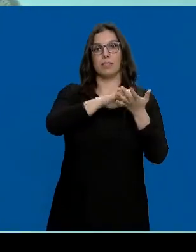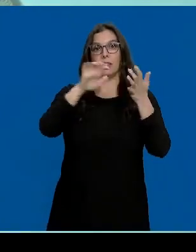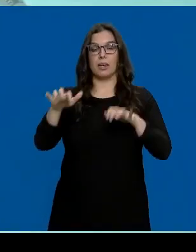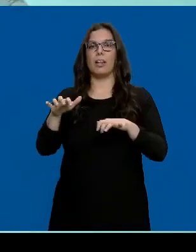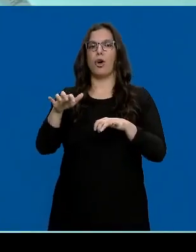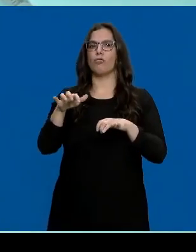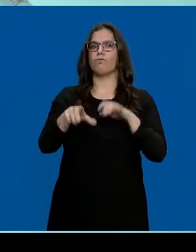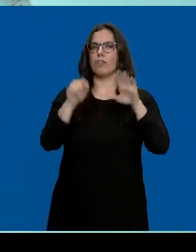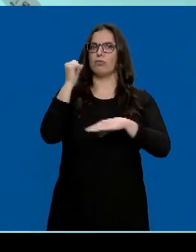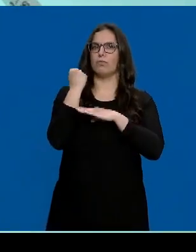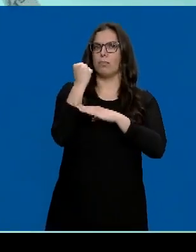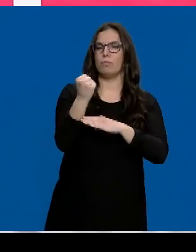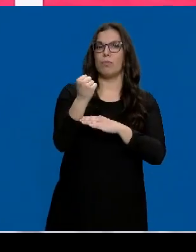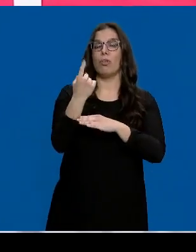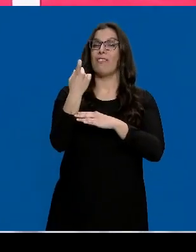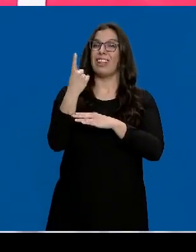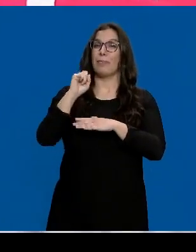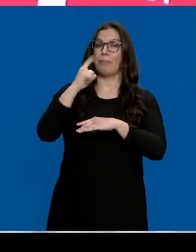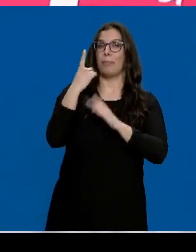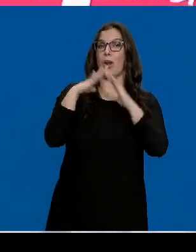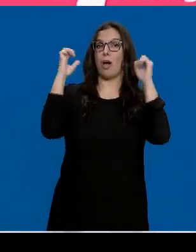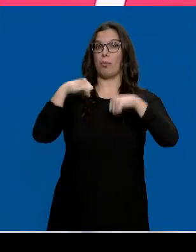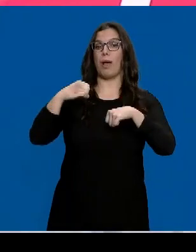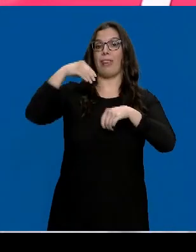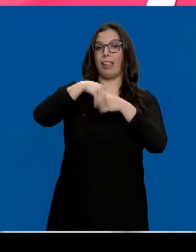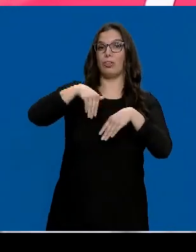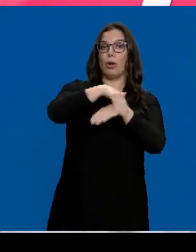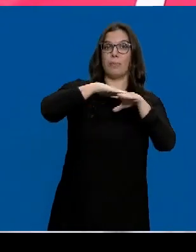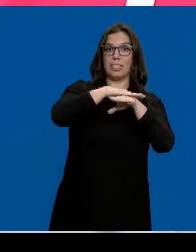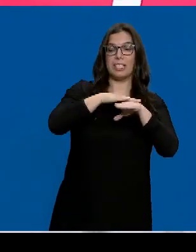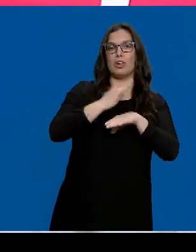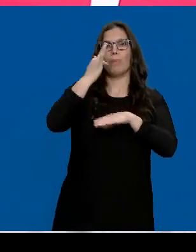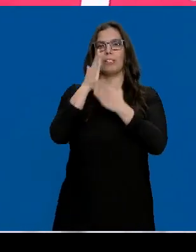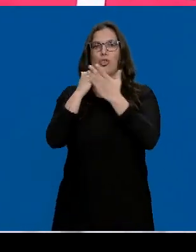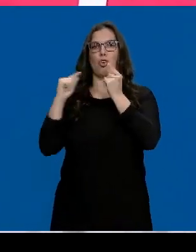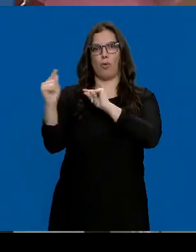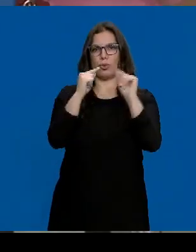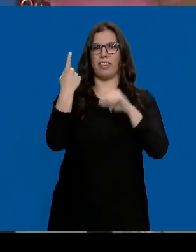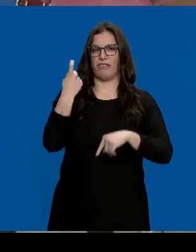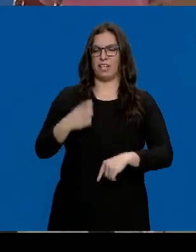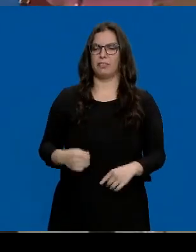apoya esta decisión que tiene que ser aprobada antes por el Ministerio y las comunidades autónomas.